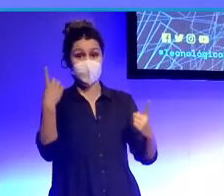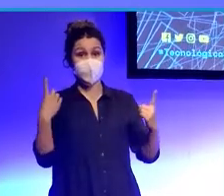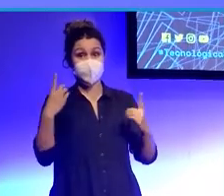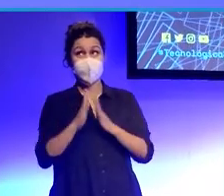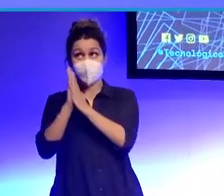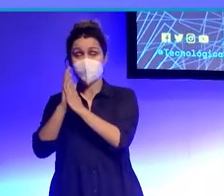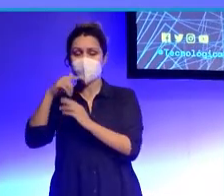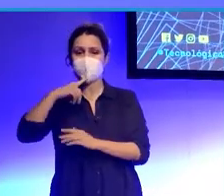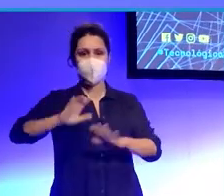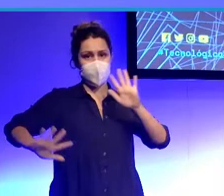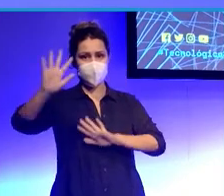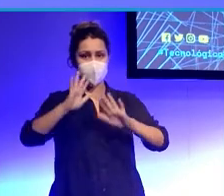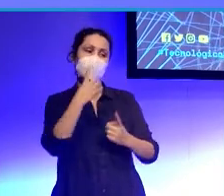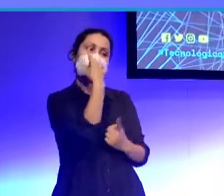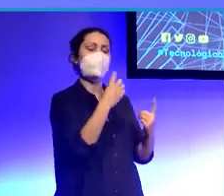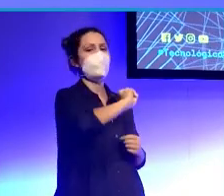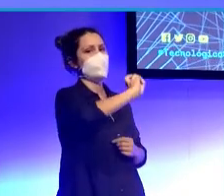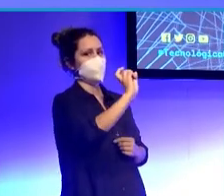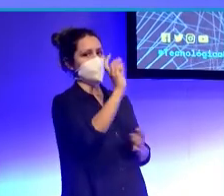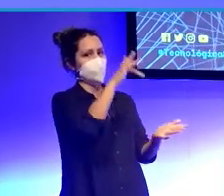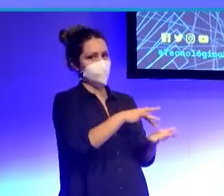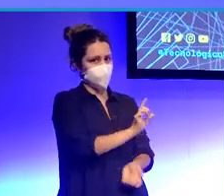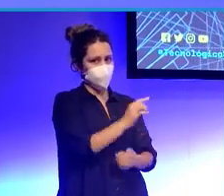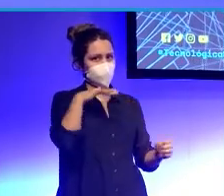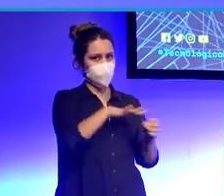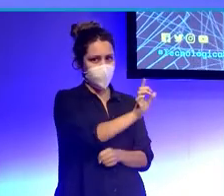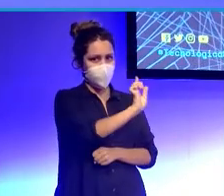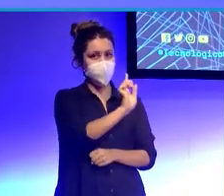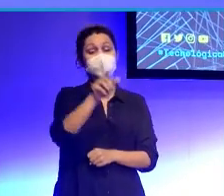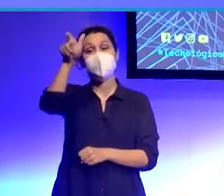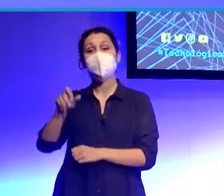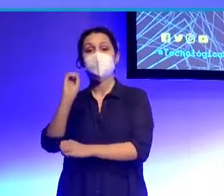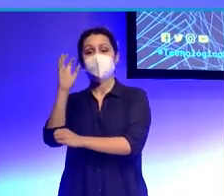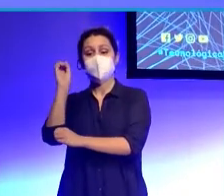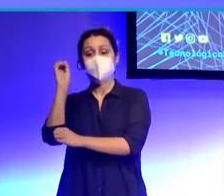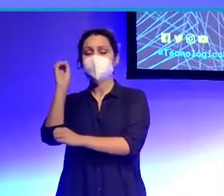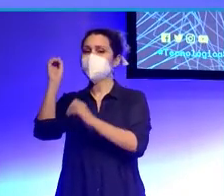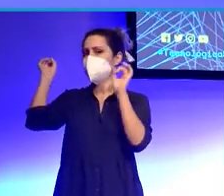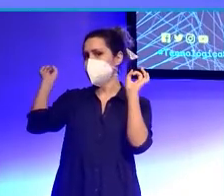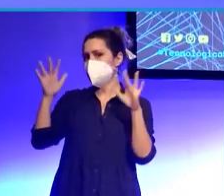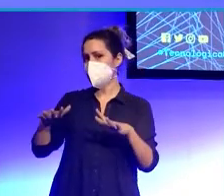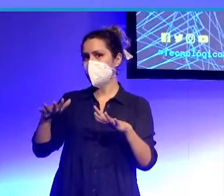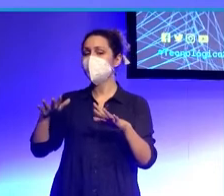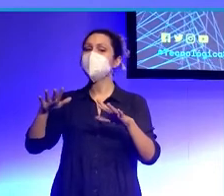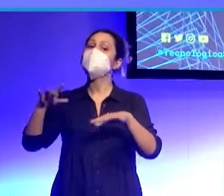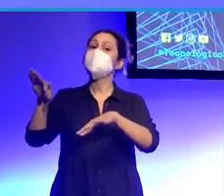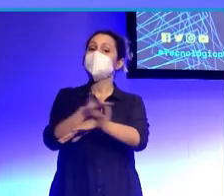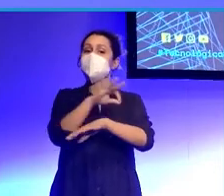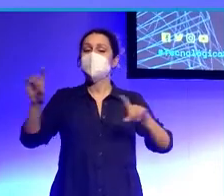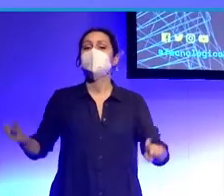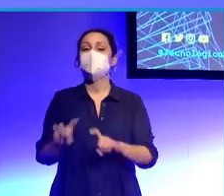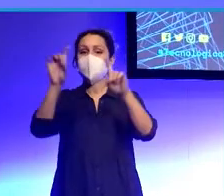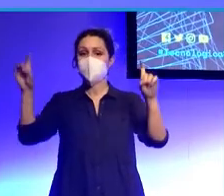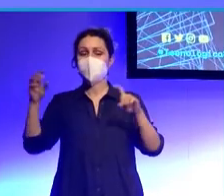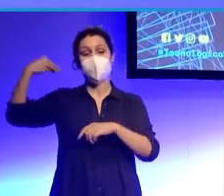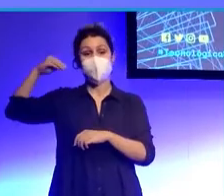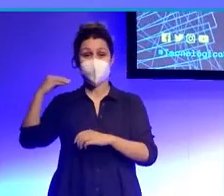otras veces no tanto. Como para nuestro siguiente ponente, Cristian Coré, ingeniero informático, máster en telecomunicaciones